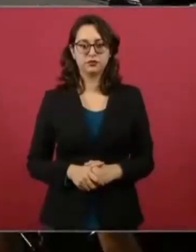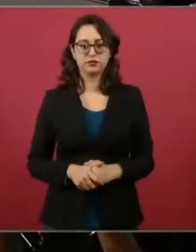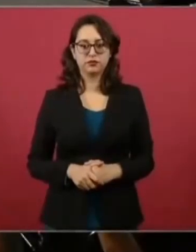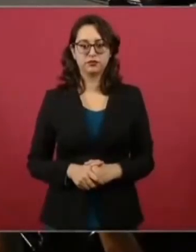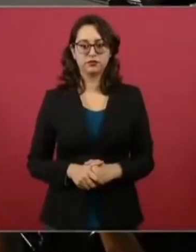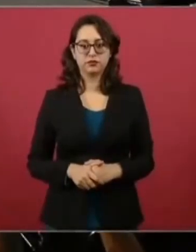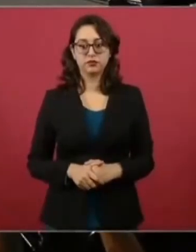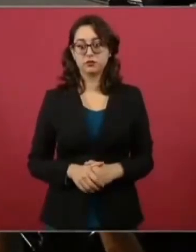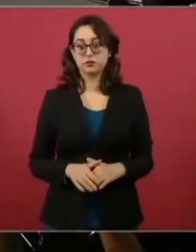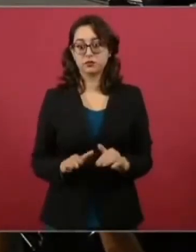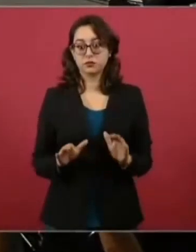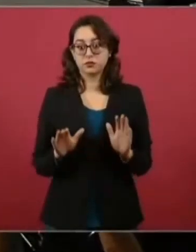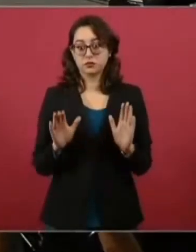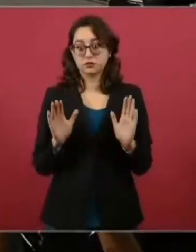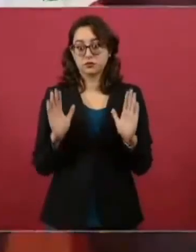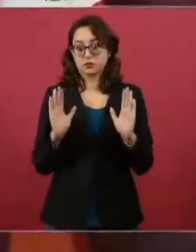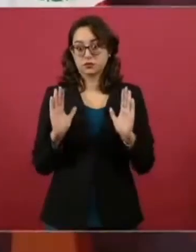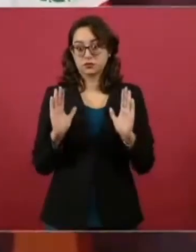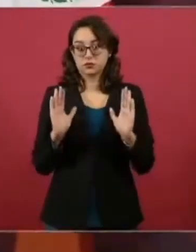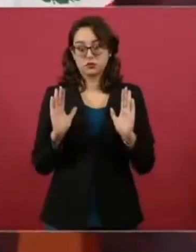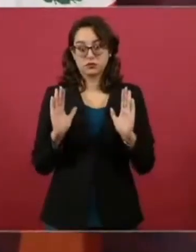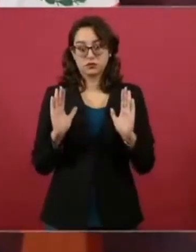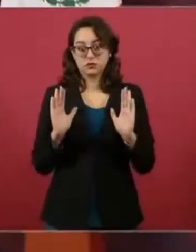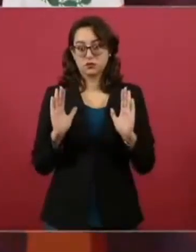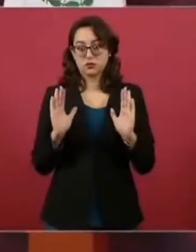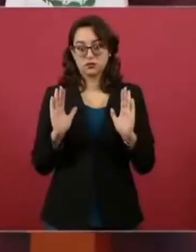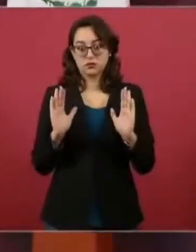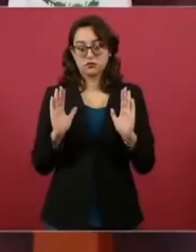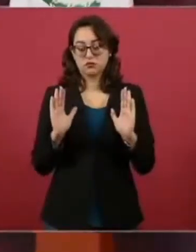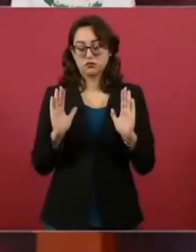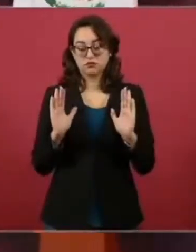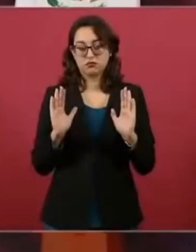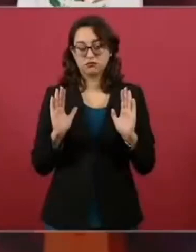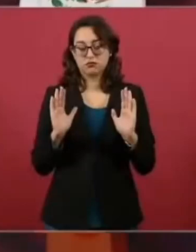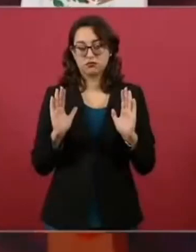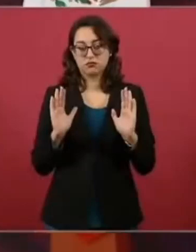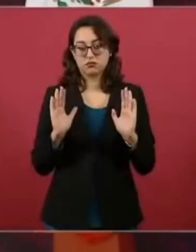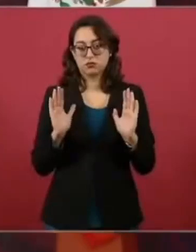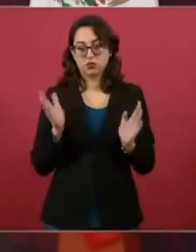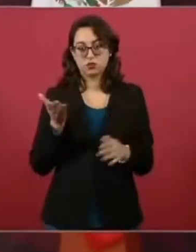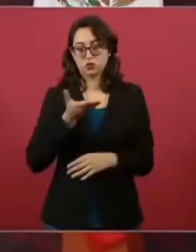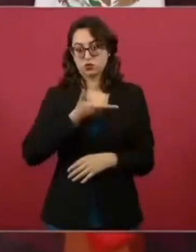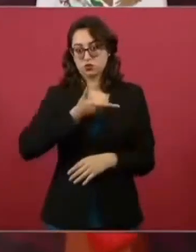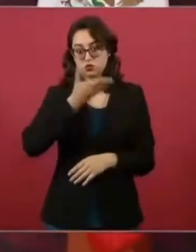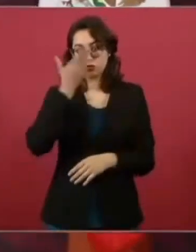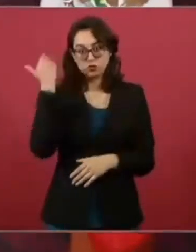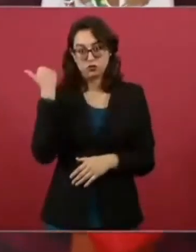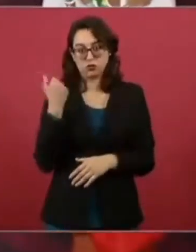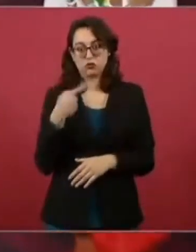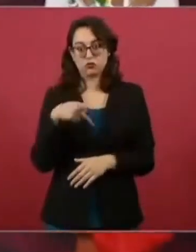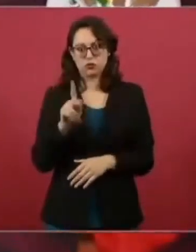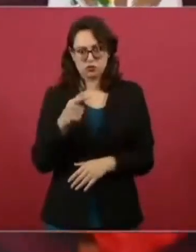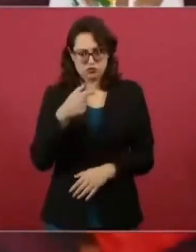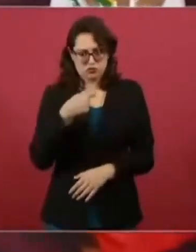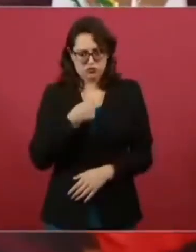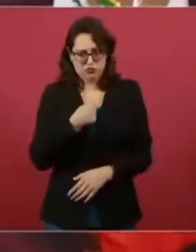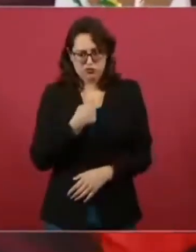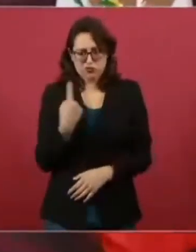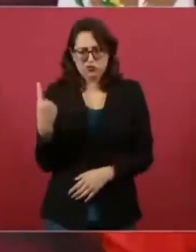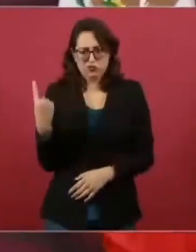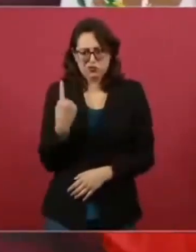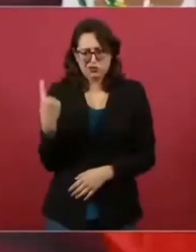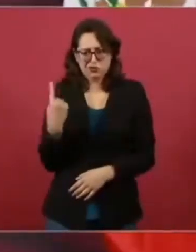No, no, no, yo no sé, pero ahora sí como diría el clásico de ellos, ¿no? ¿Y yo por qué?